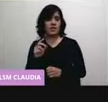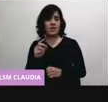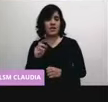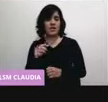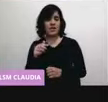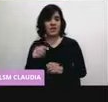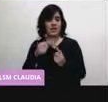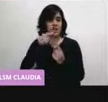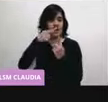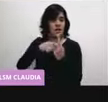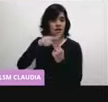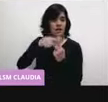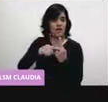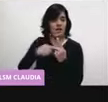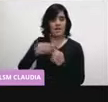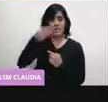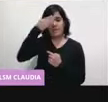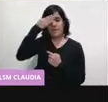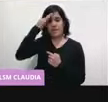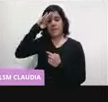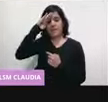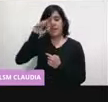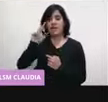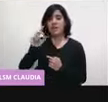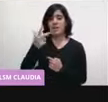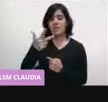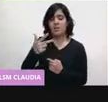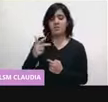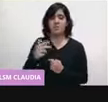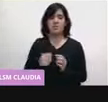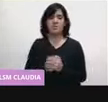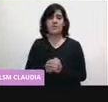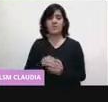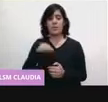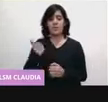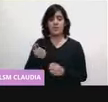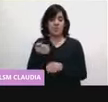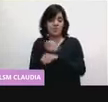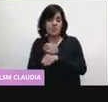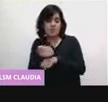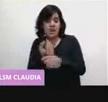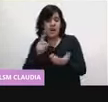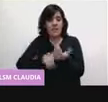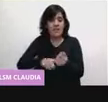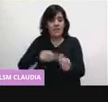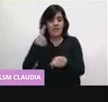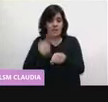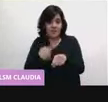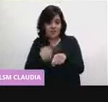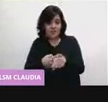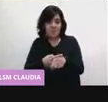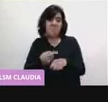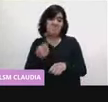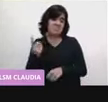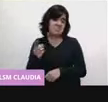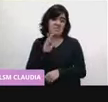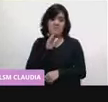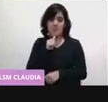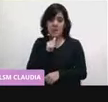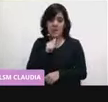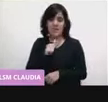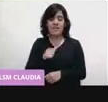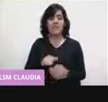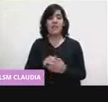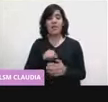hemorrágico que sufra de alguna coagulopatía, personas que recientemente hayan tenido